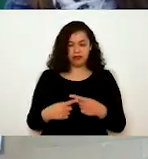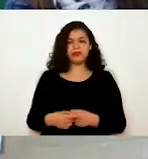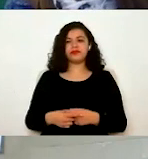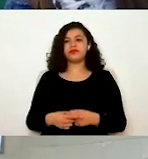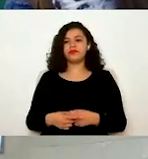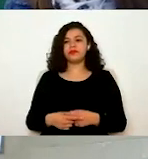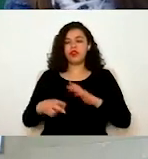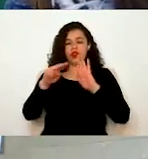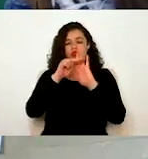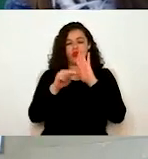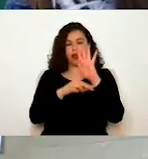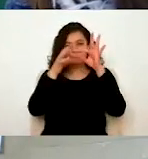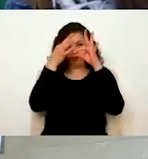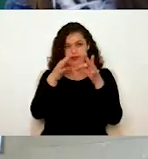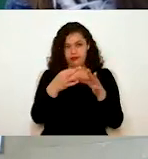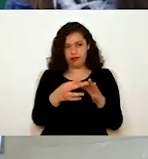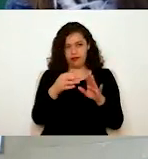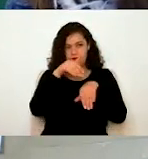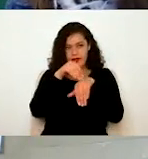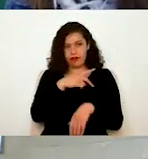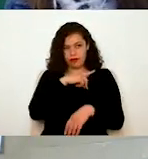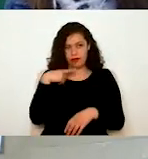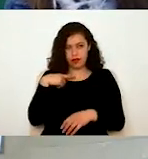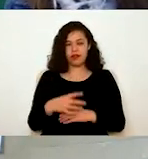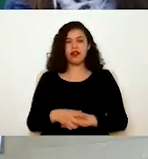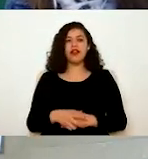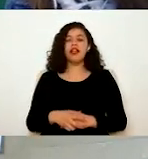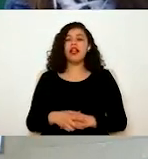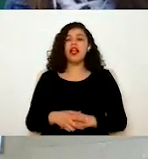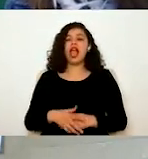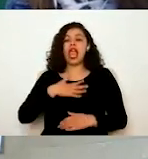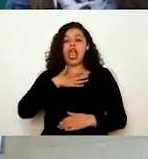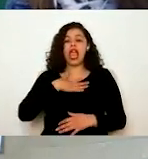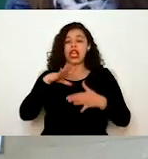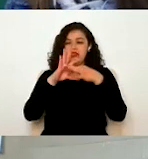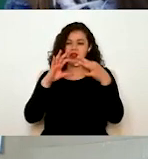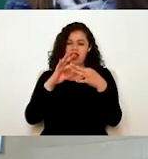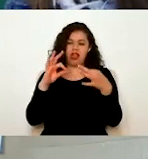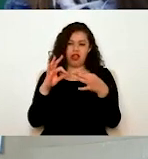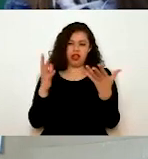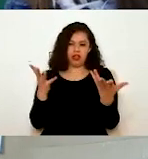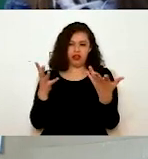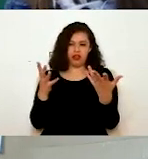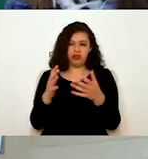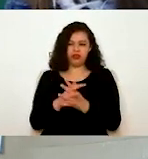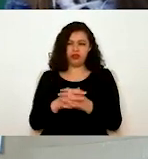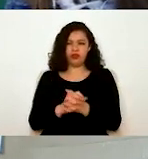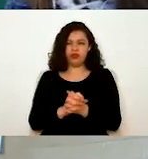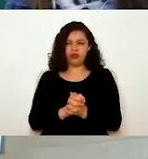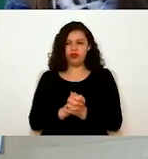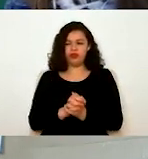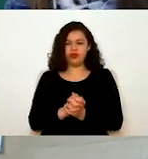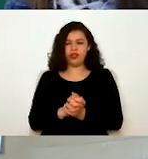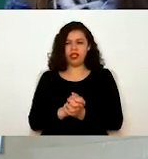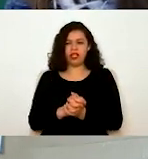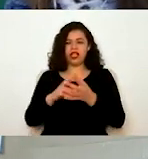normatividad que rige a ese trámite o servicio. La justificación, bueno, aquí es de qué es lo que está sustentando